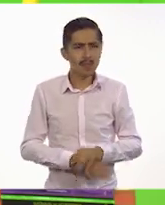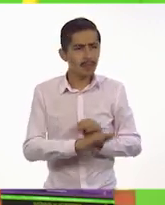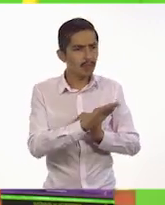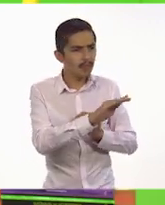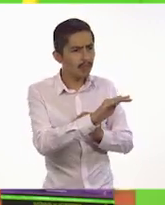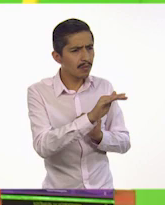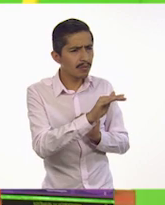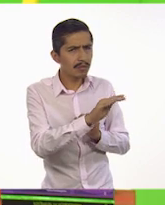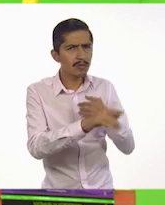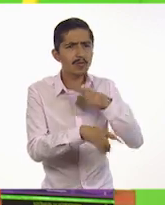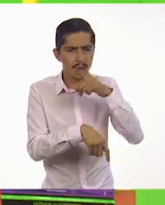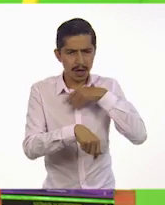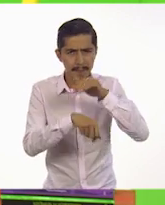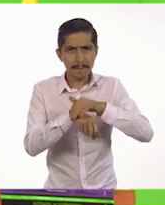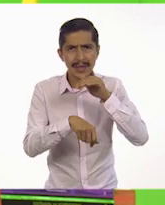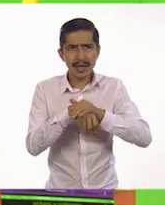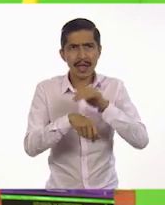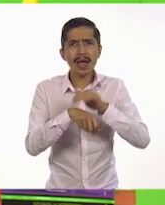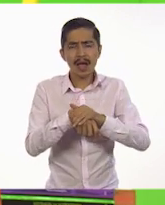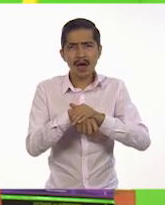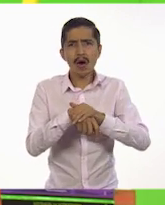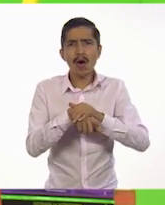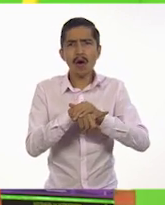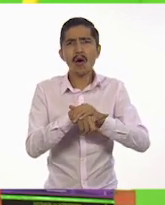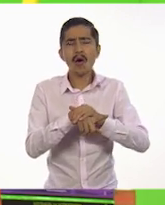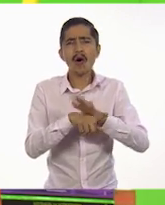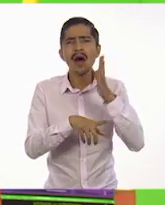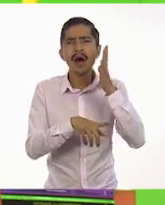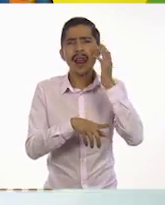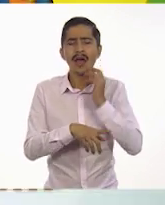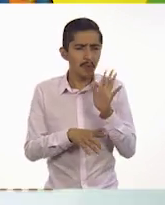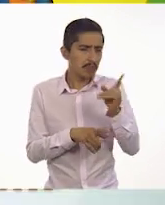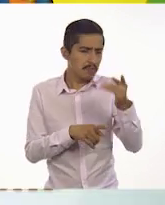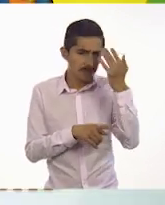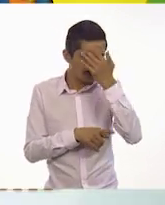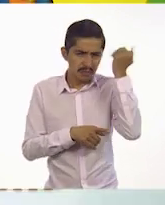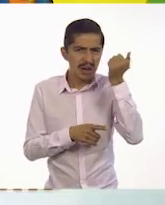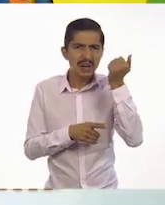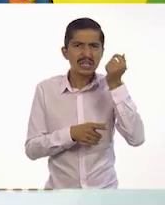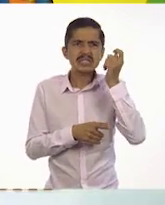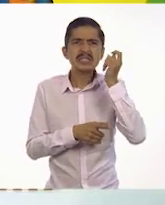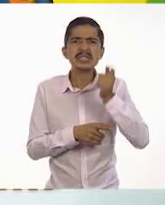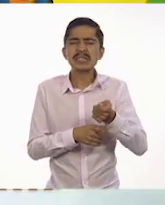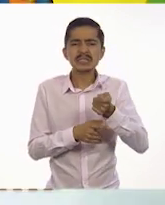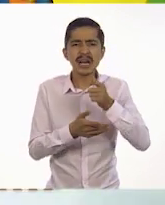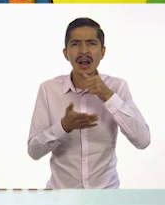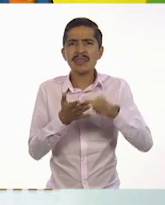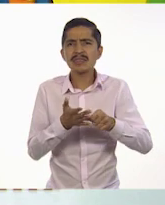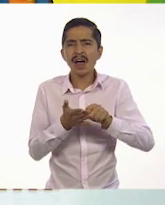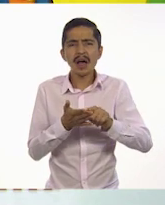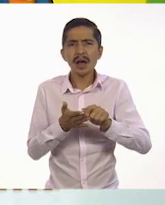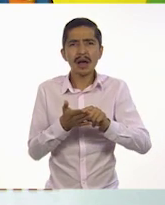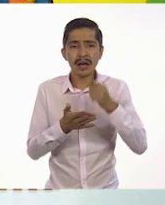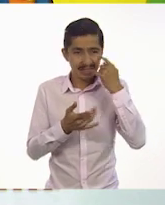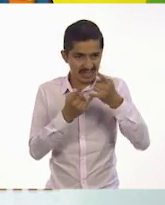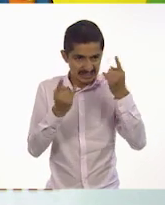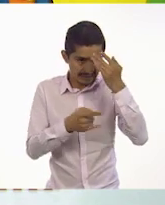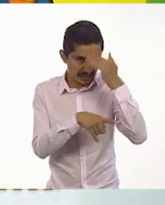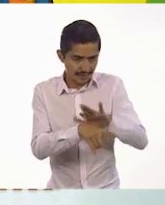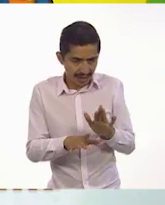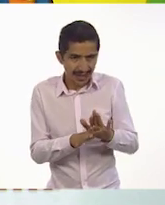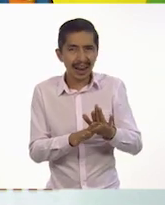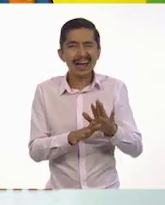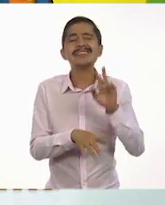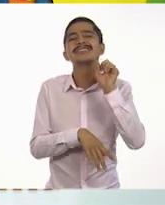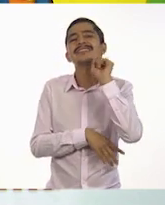tengo un amigo león que tampoco sabía escribir cartas. ¿Quieres conocer su historia? Sí, nos encanta